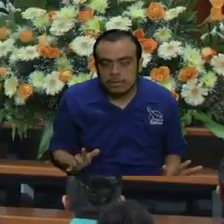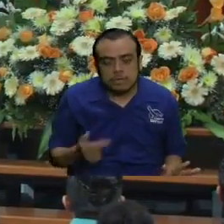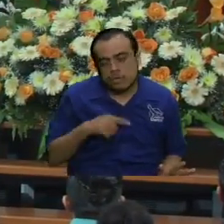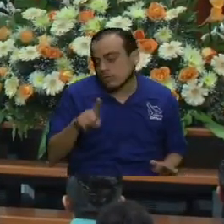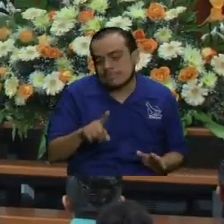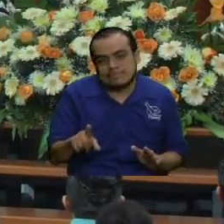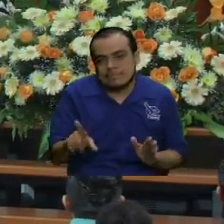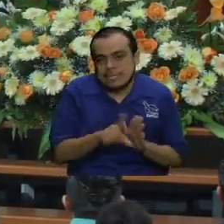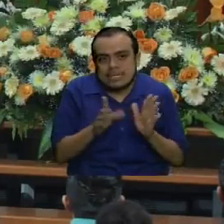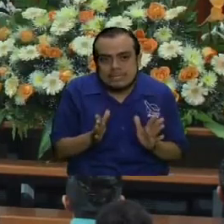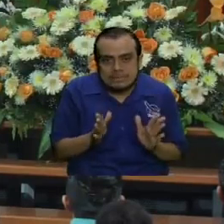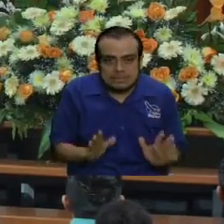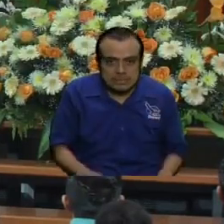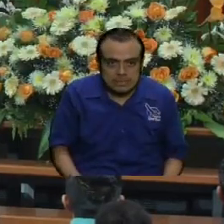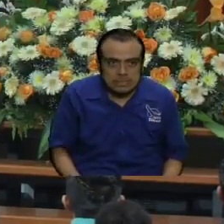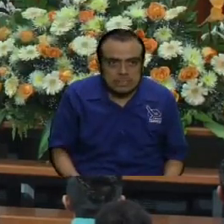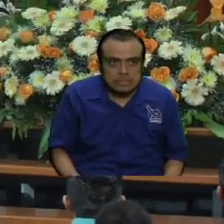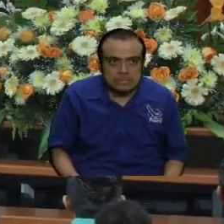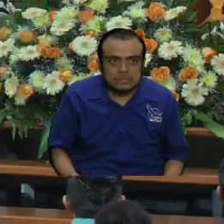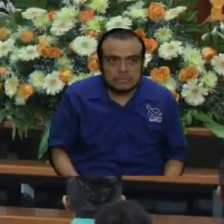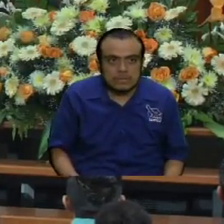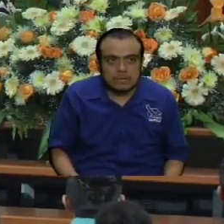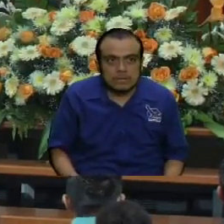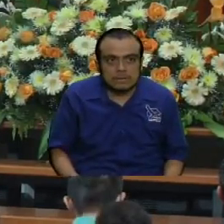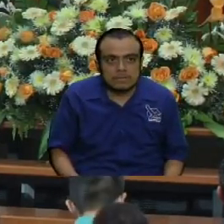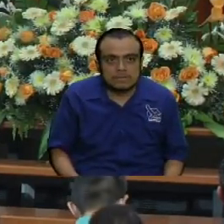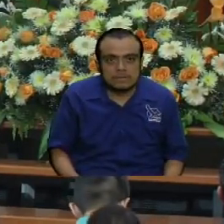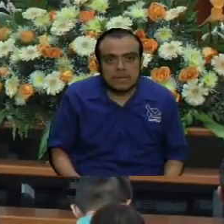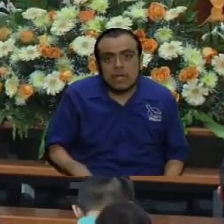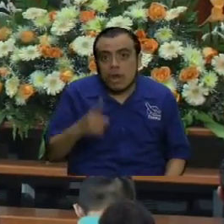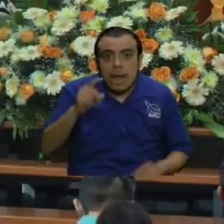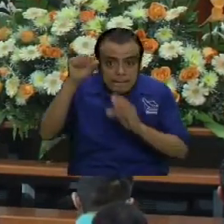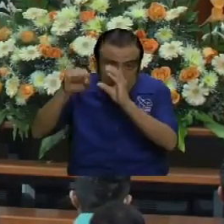sea legalista. Hay una película que se llama, ¿cómo se llama? Dios no está muerto.